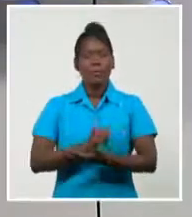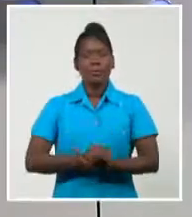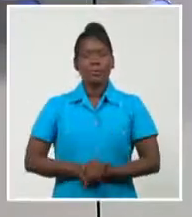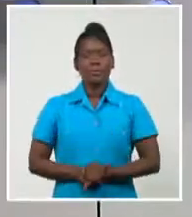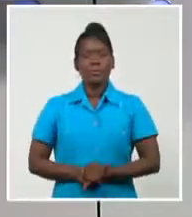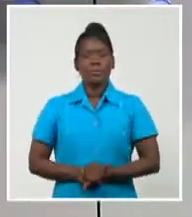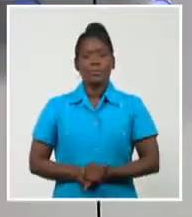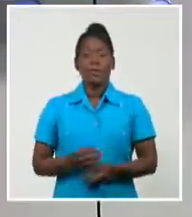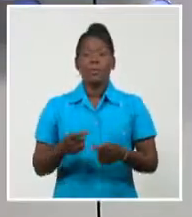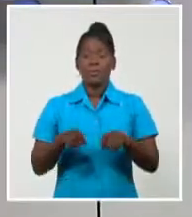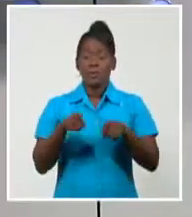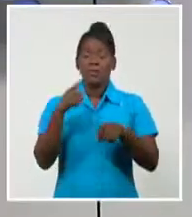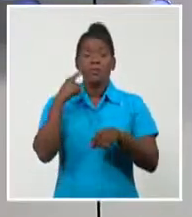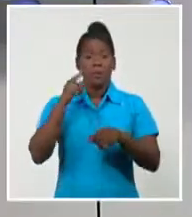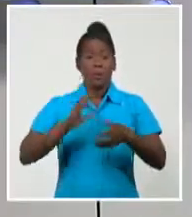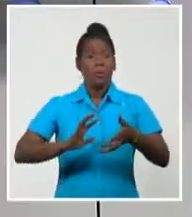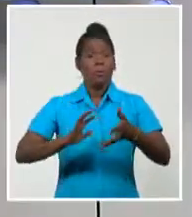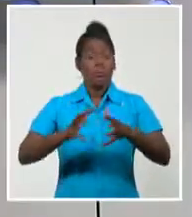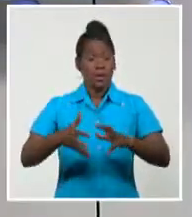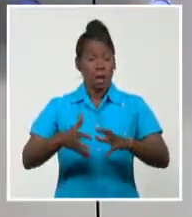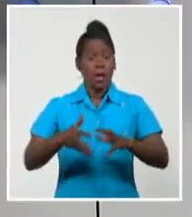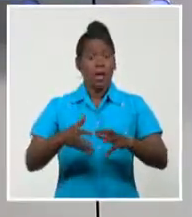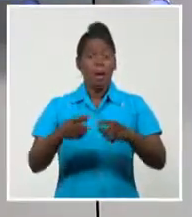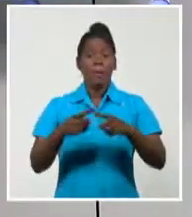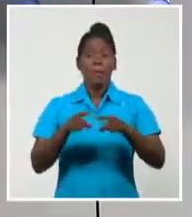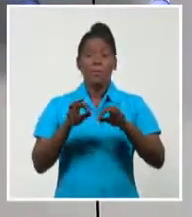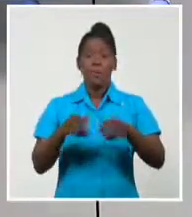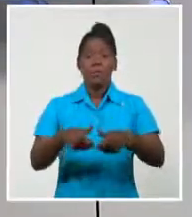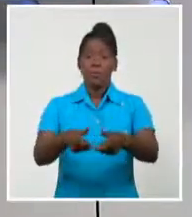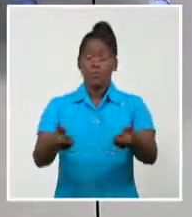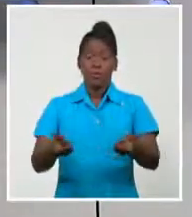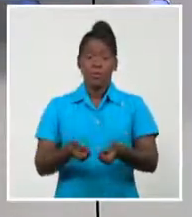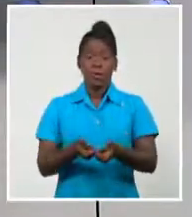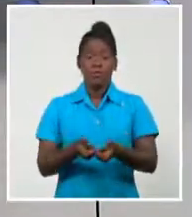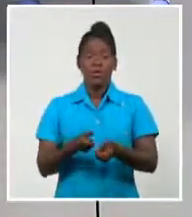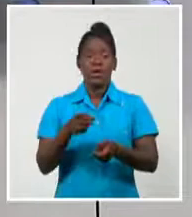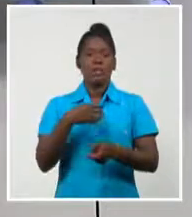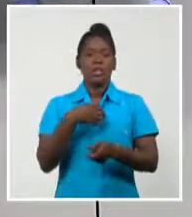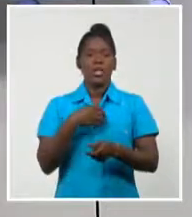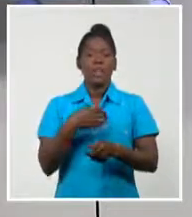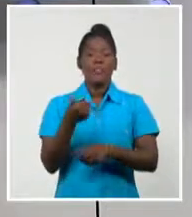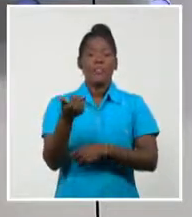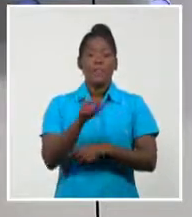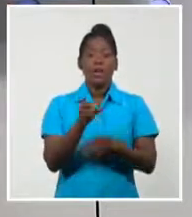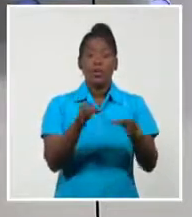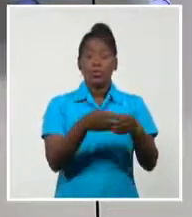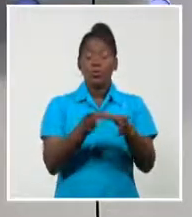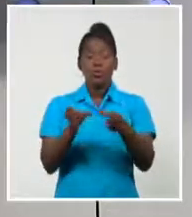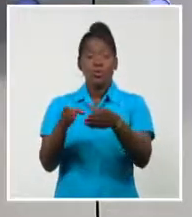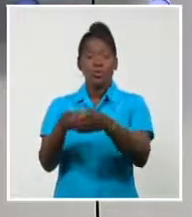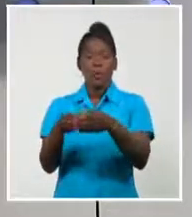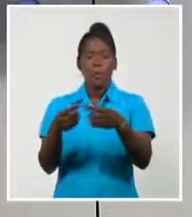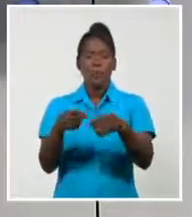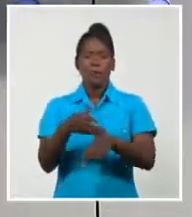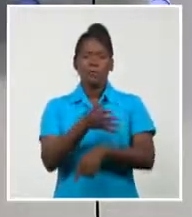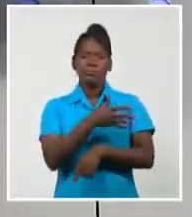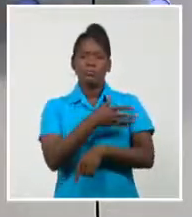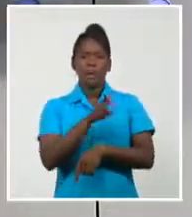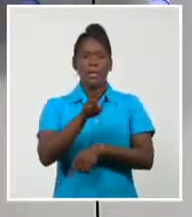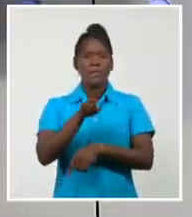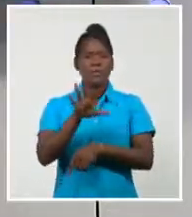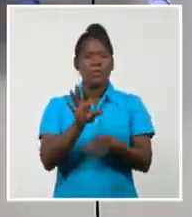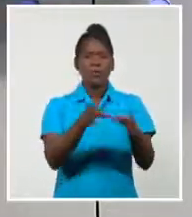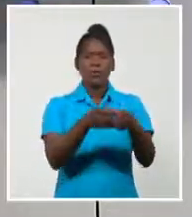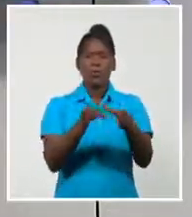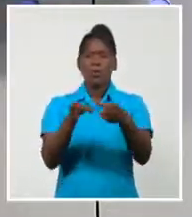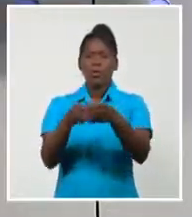actuales es la fragmentación del Congreso. Hay 10 partidos de 25 que se presentaron en las últimas elecciones de 2020